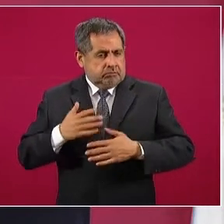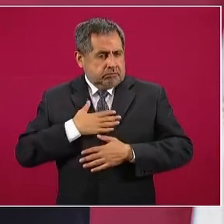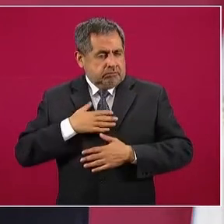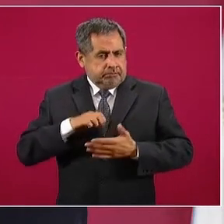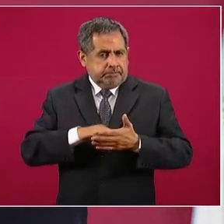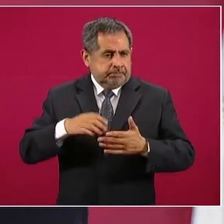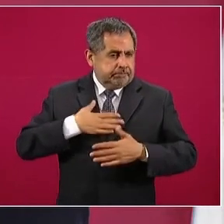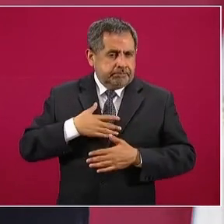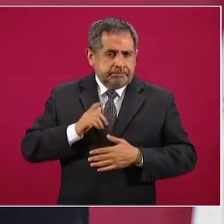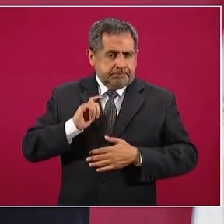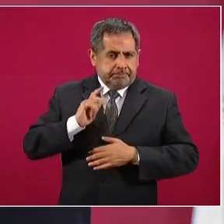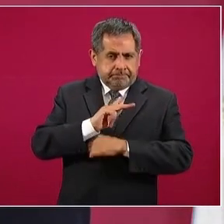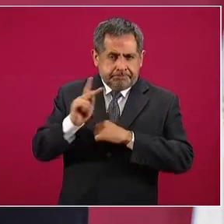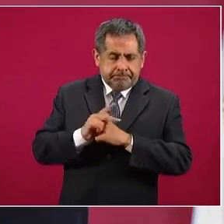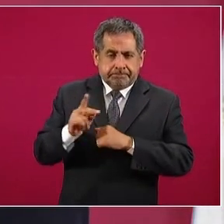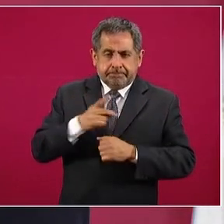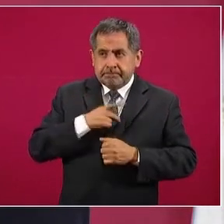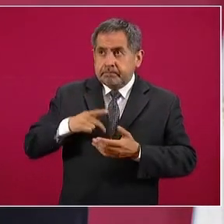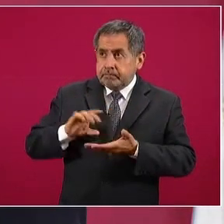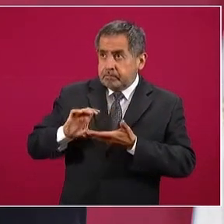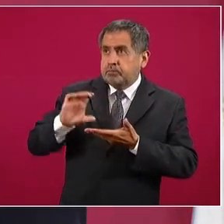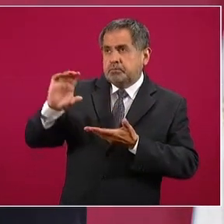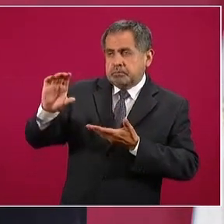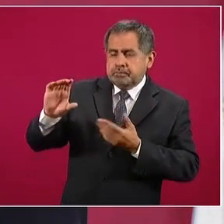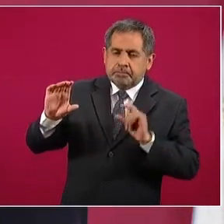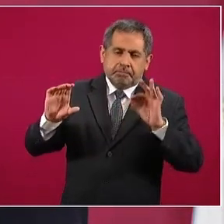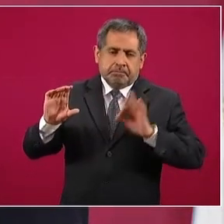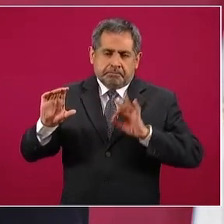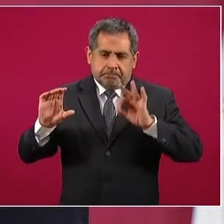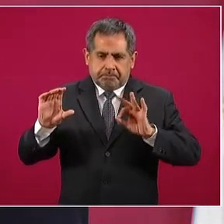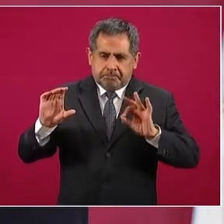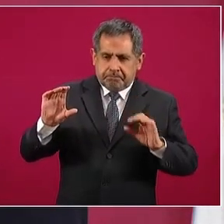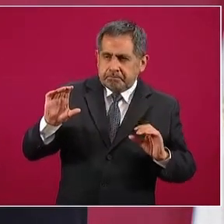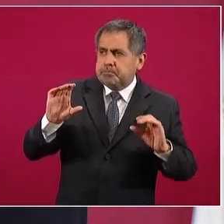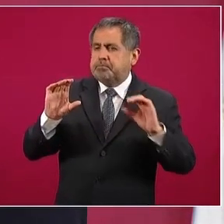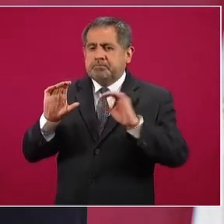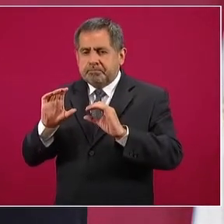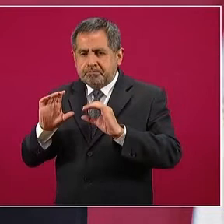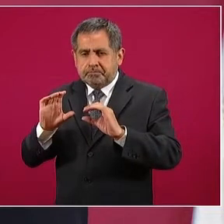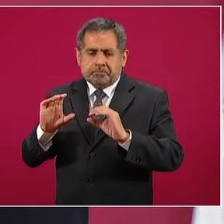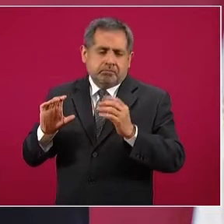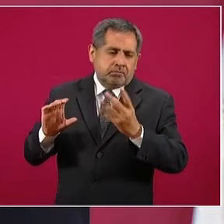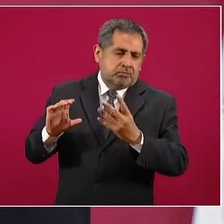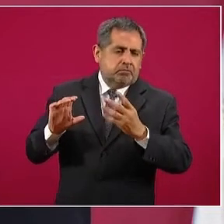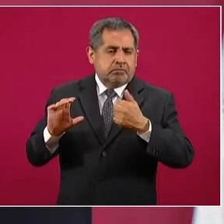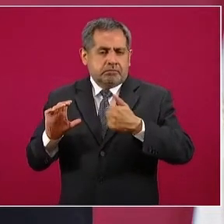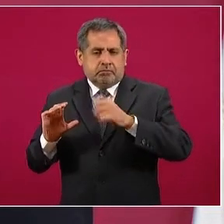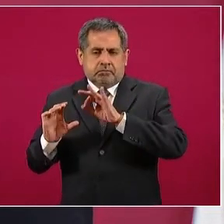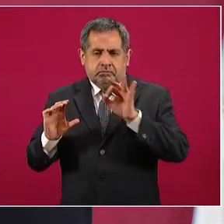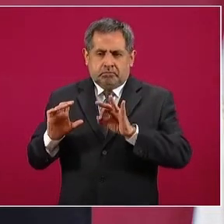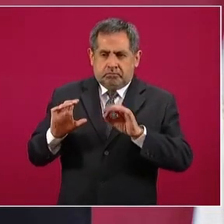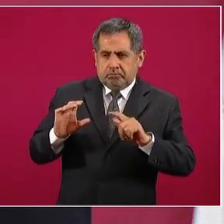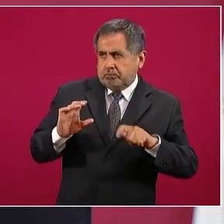por deuda de cuatro, de seis por ciento,